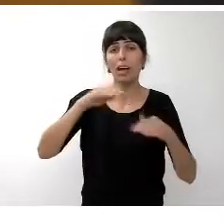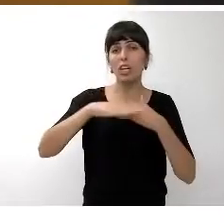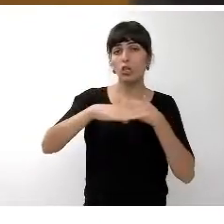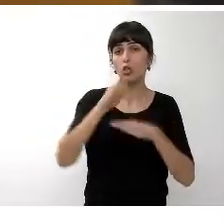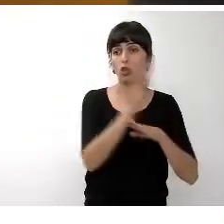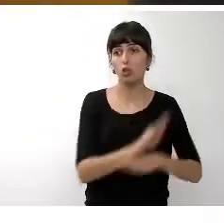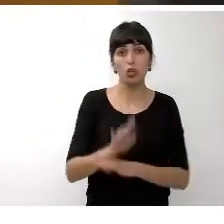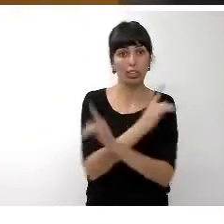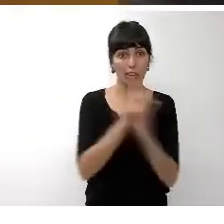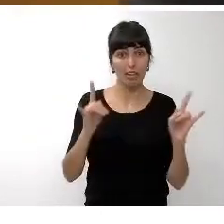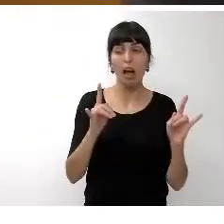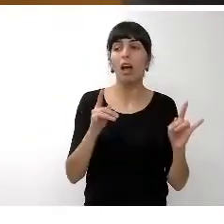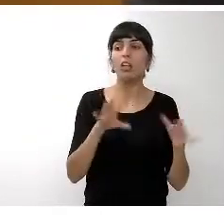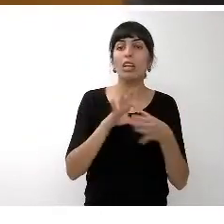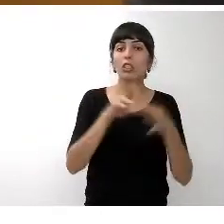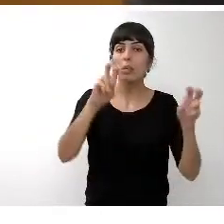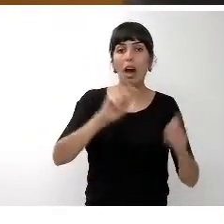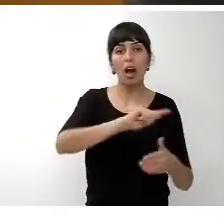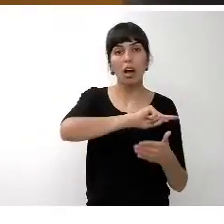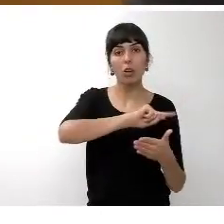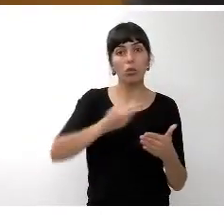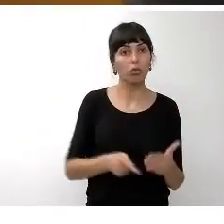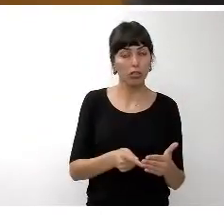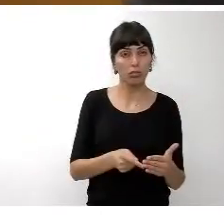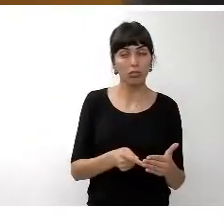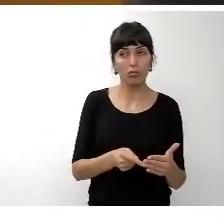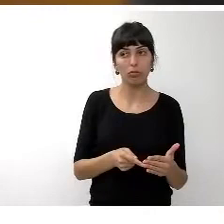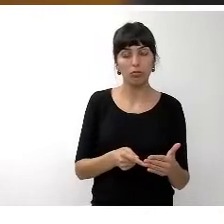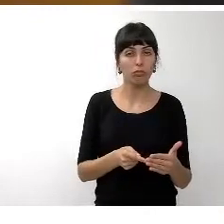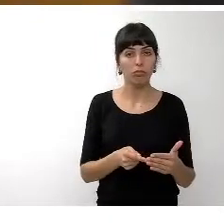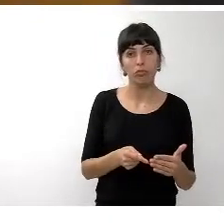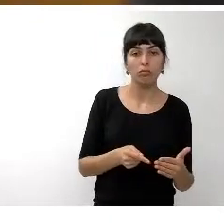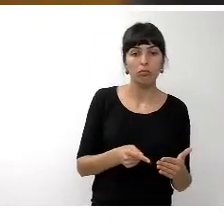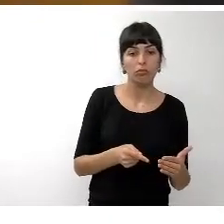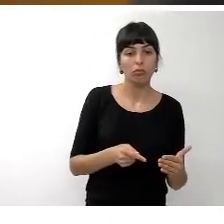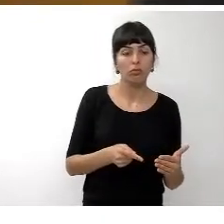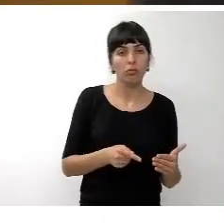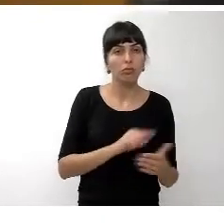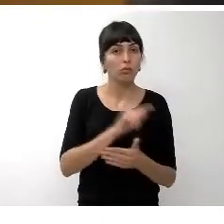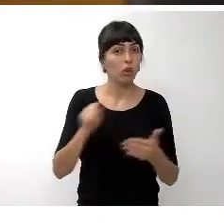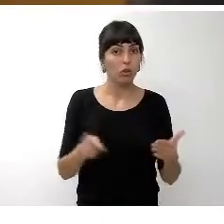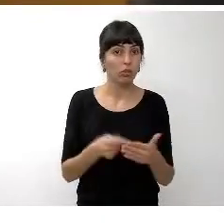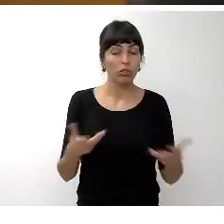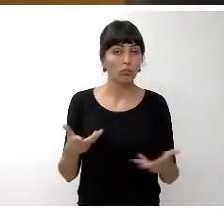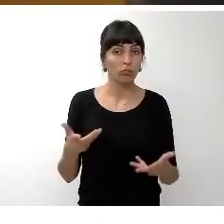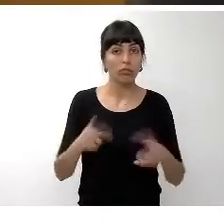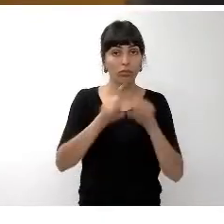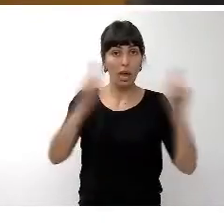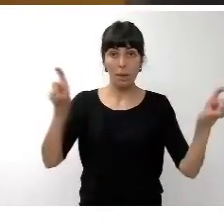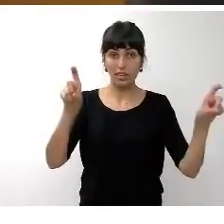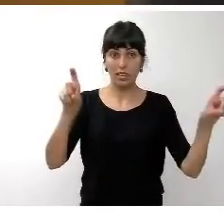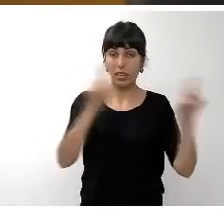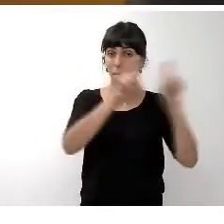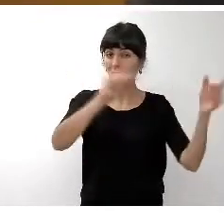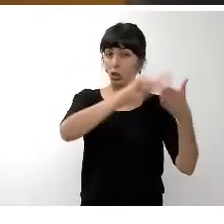que tiene que ver con el contrato por lo que que tiene que ver con el contrato fundamentalmente con las empresas que gestionan